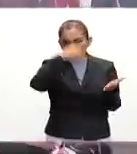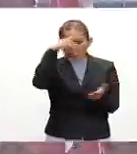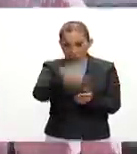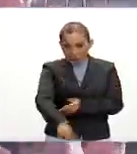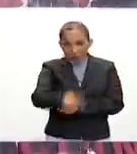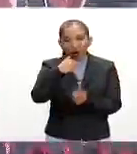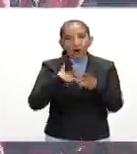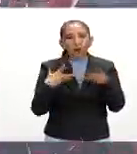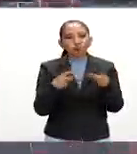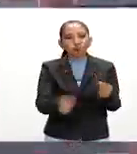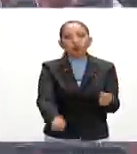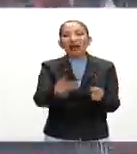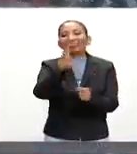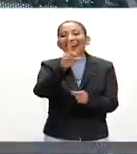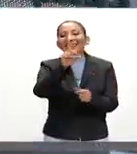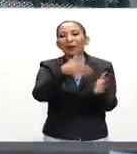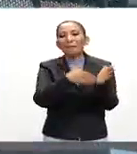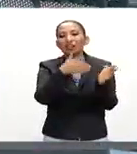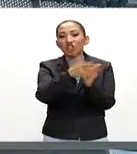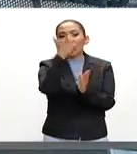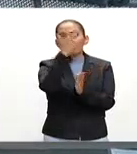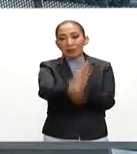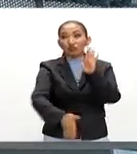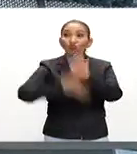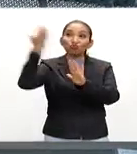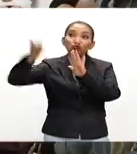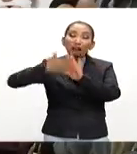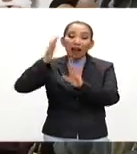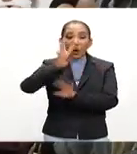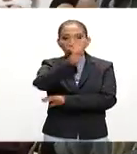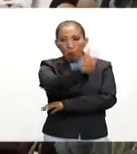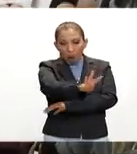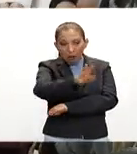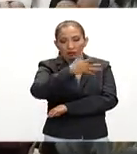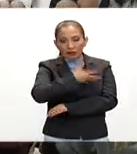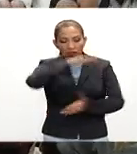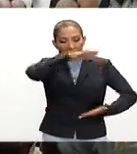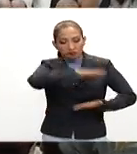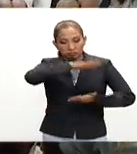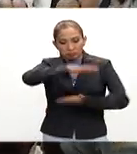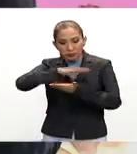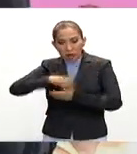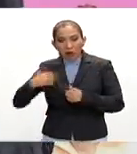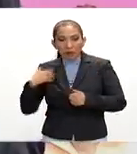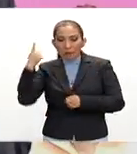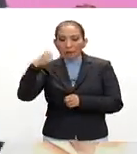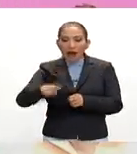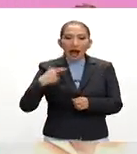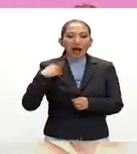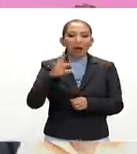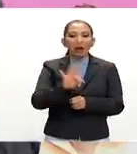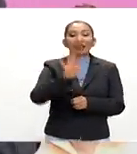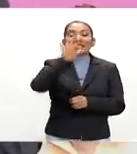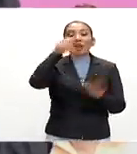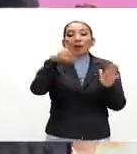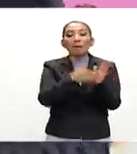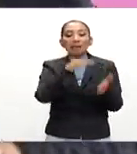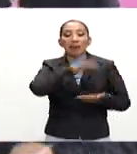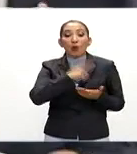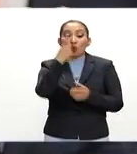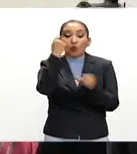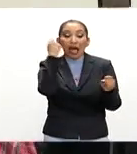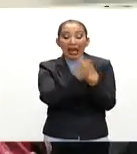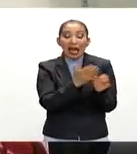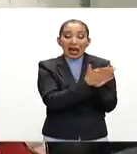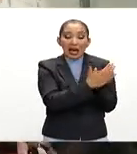de México con una inversión de más de 30 millones de pesos cuenta con 4 mastógrafos con capacidad para realizar 45 mil mastografías